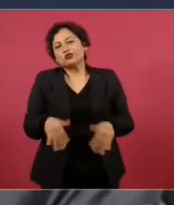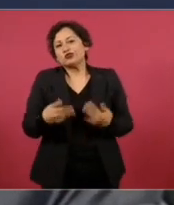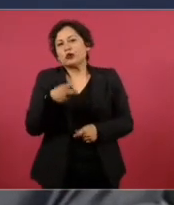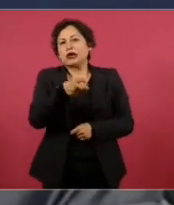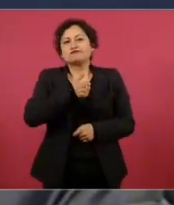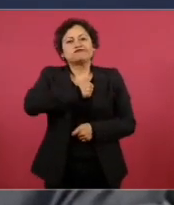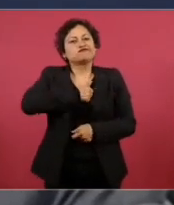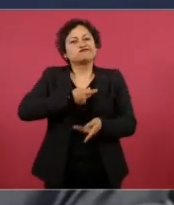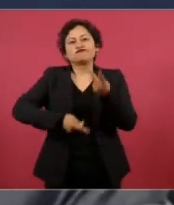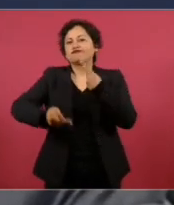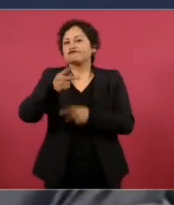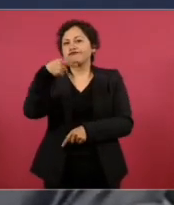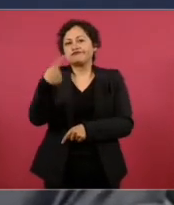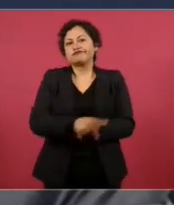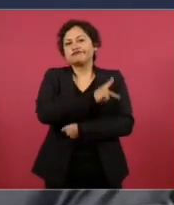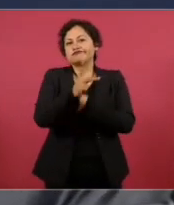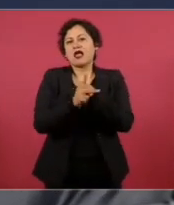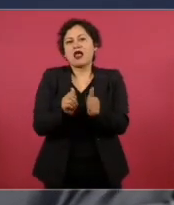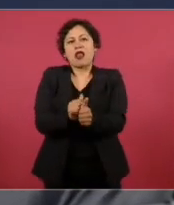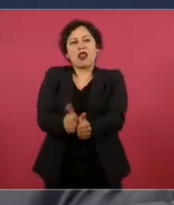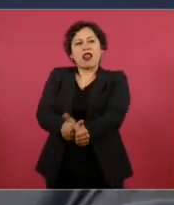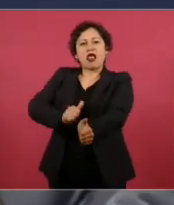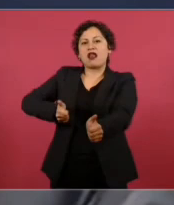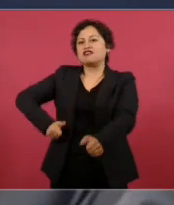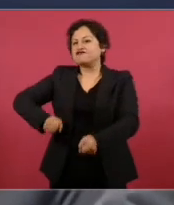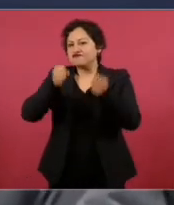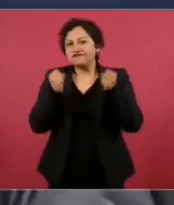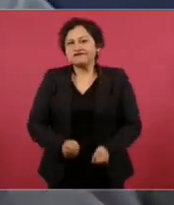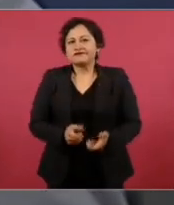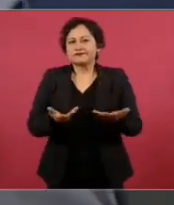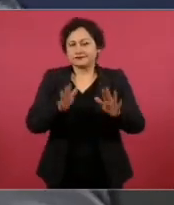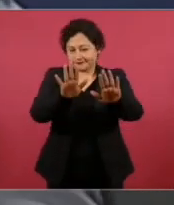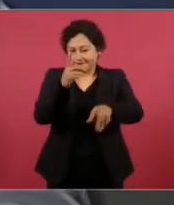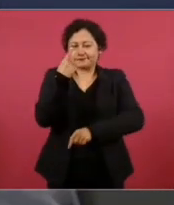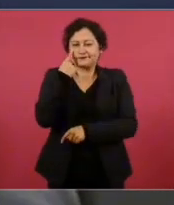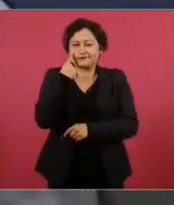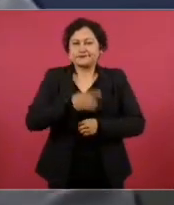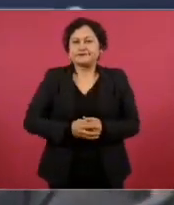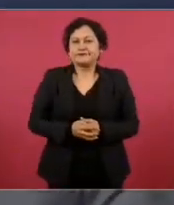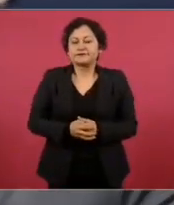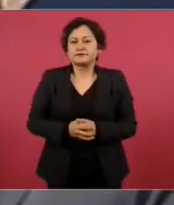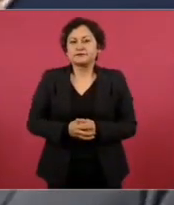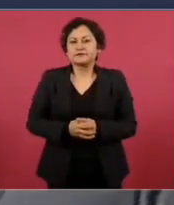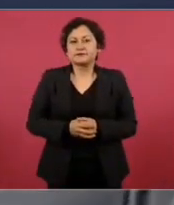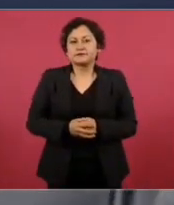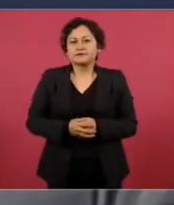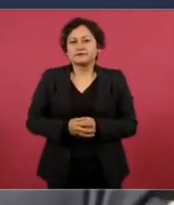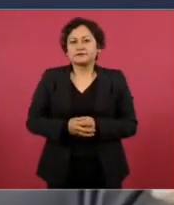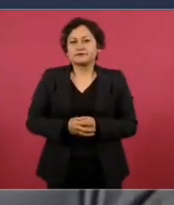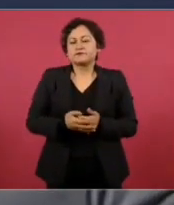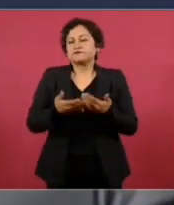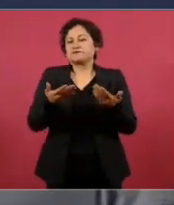retroceso, sería retrogradar. Es decir, mira, no sólo regresar